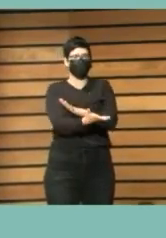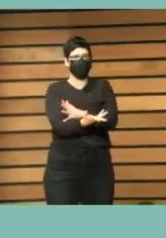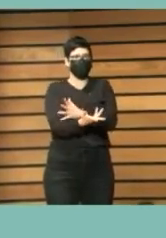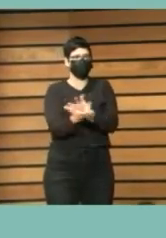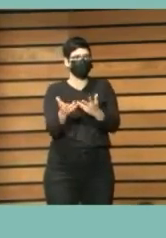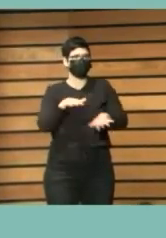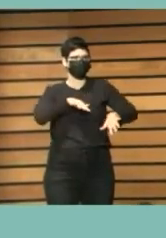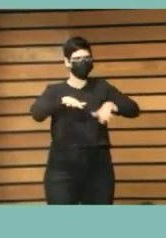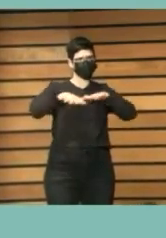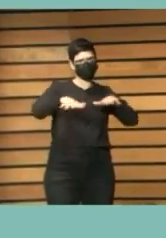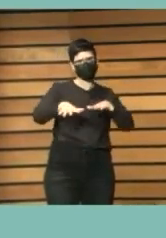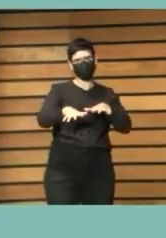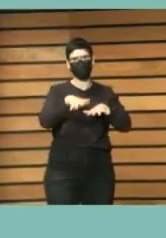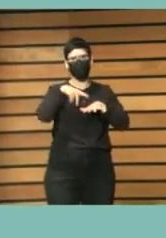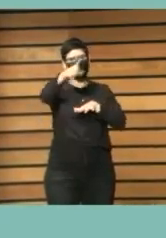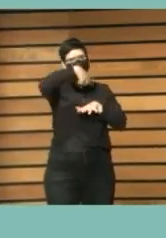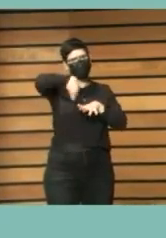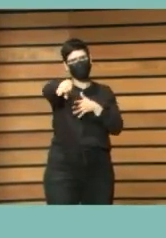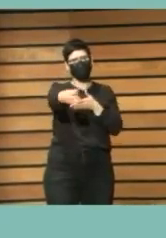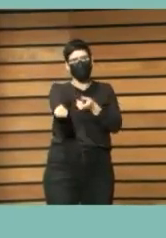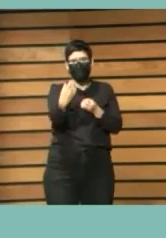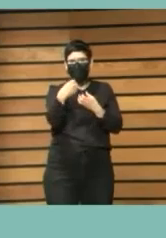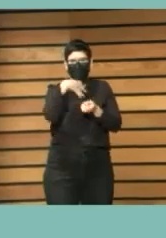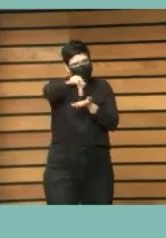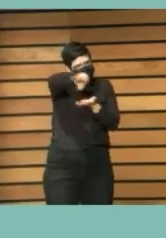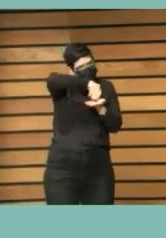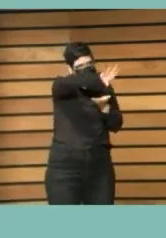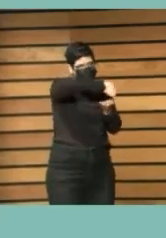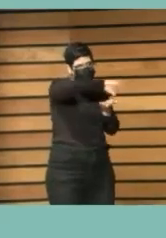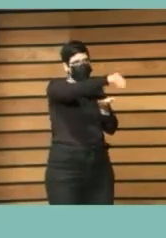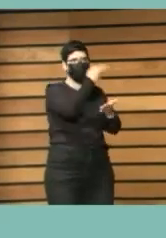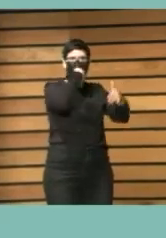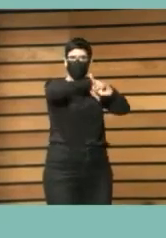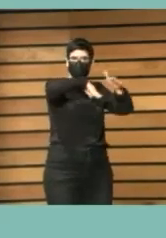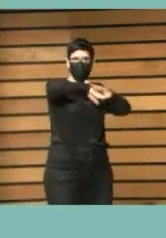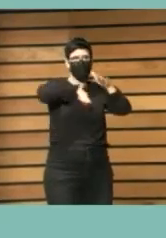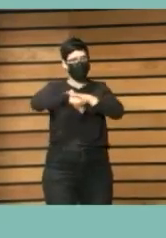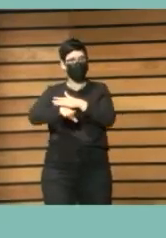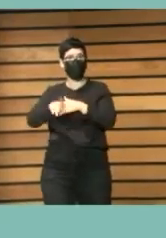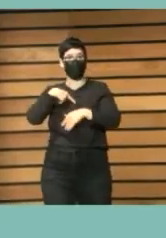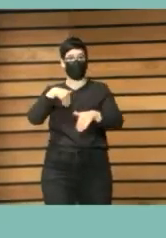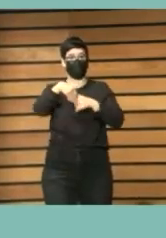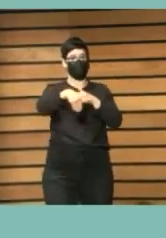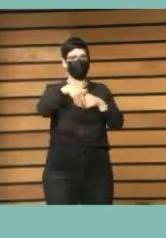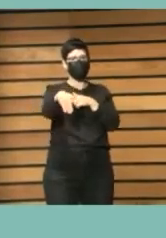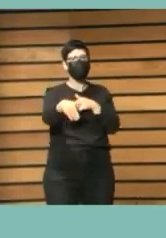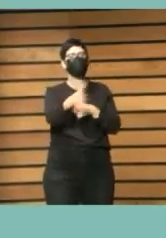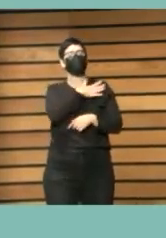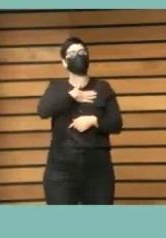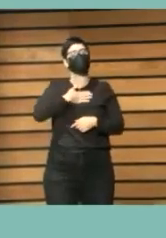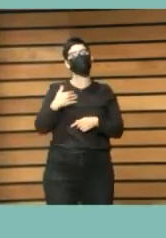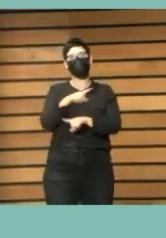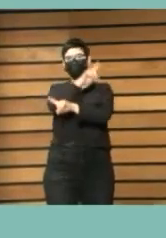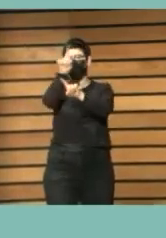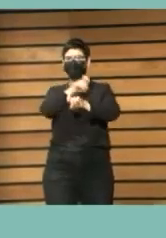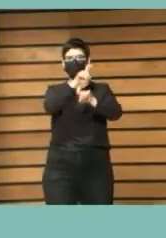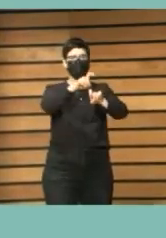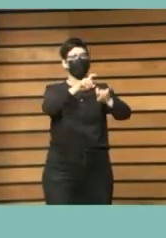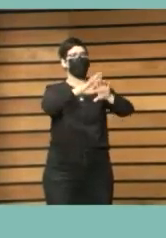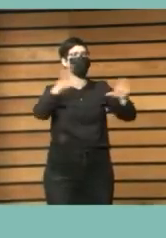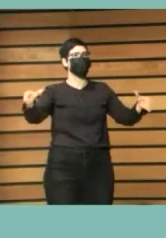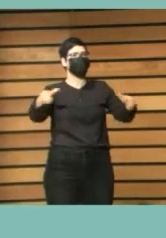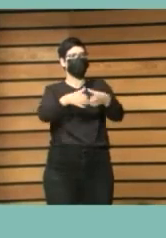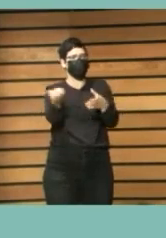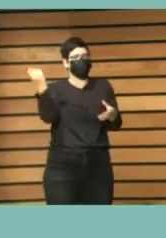con las aportaciones que nos hagáis y de hecho tenemos pendiente iniciar en breve una consulta a la comunidad profesional bibliotecaria